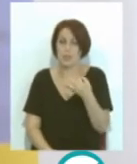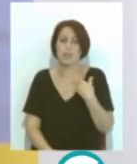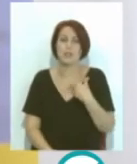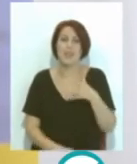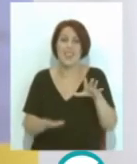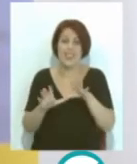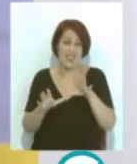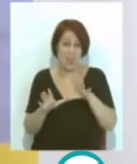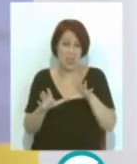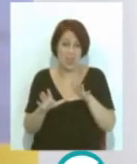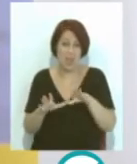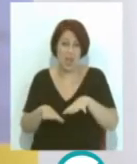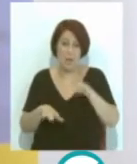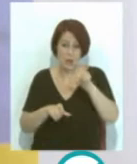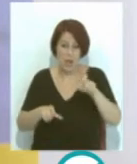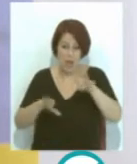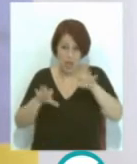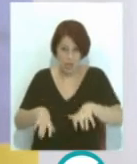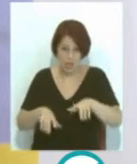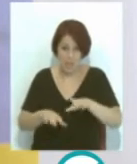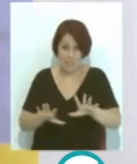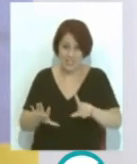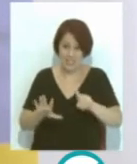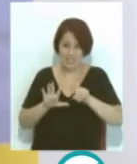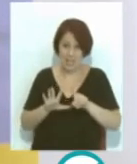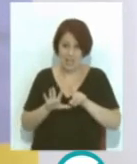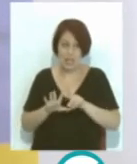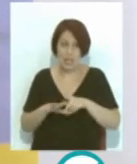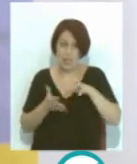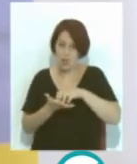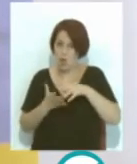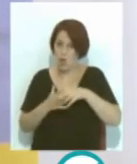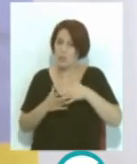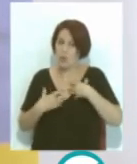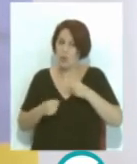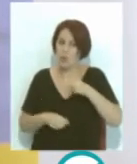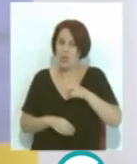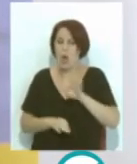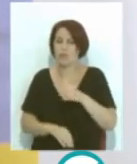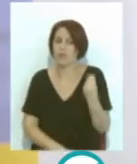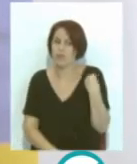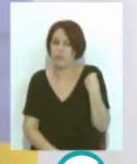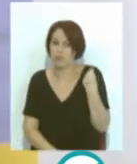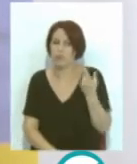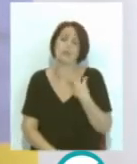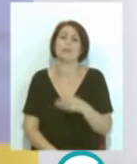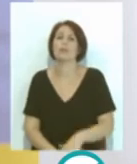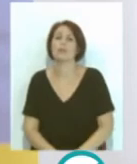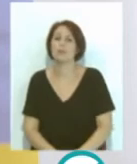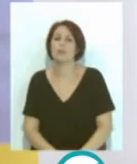de cada diez gaditanos que se acercan a un centro de salud o bien realizan una consulta, dejan